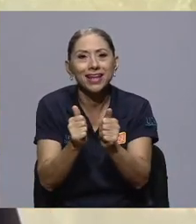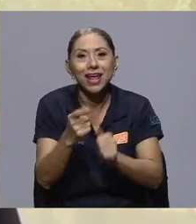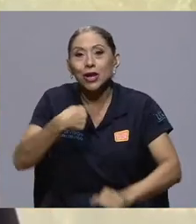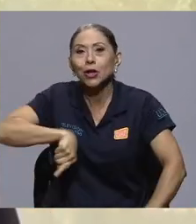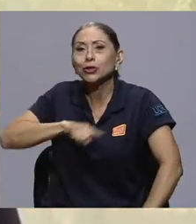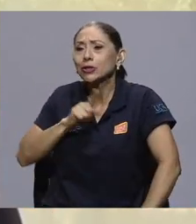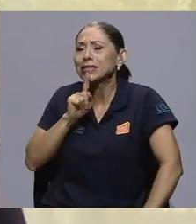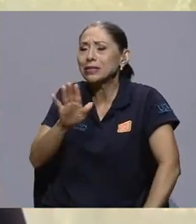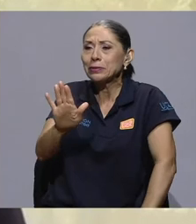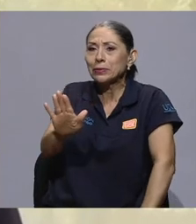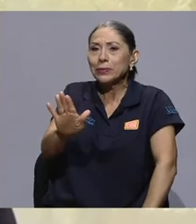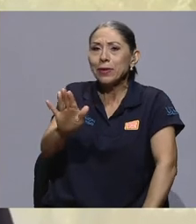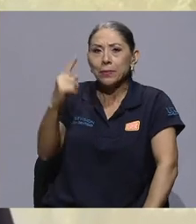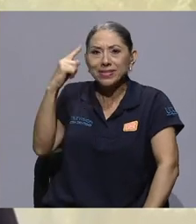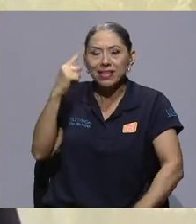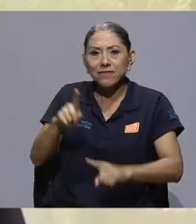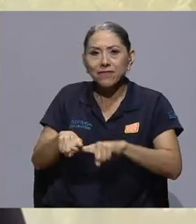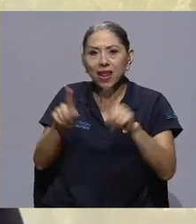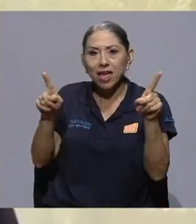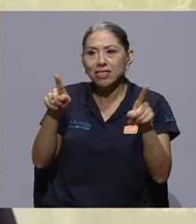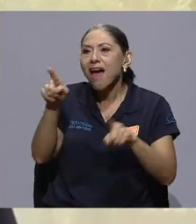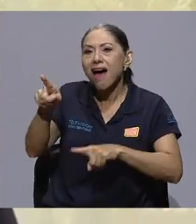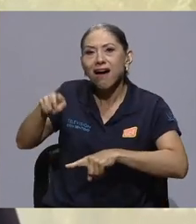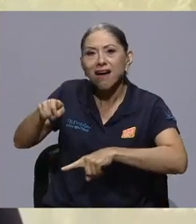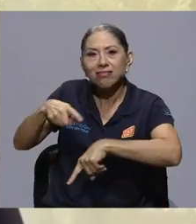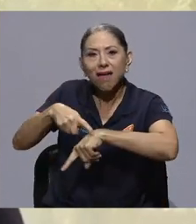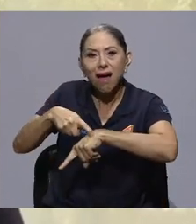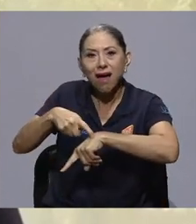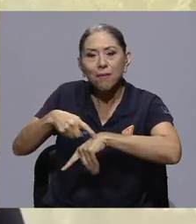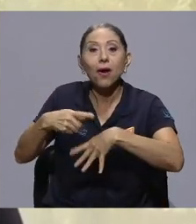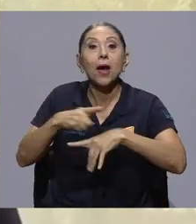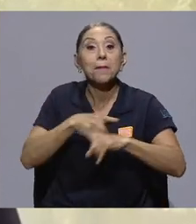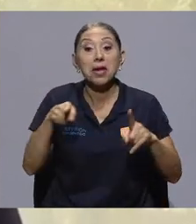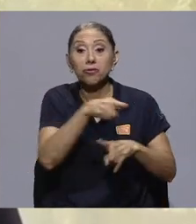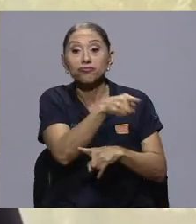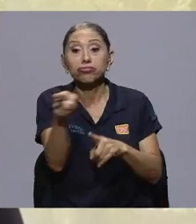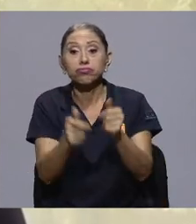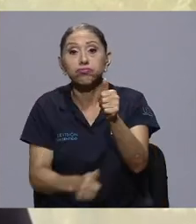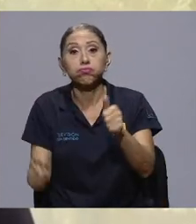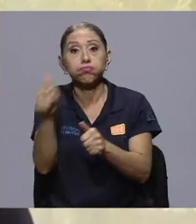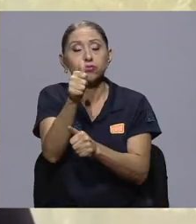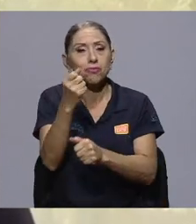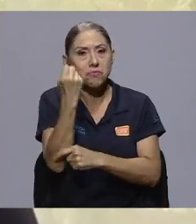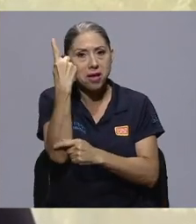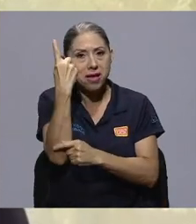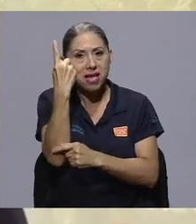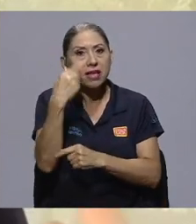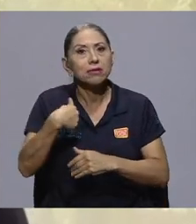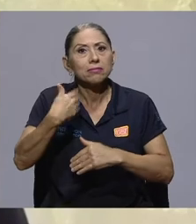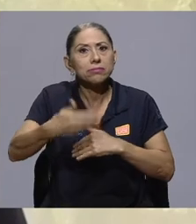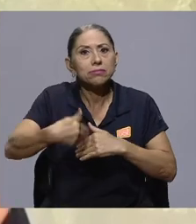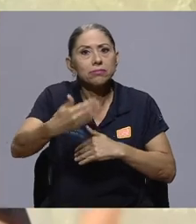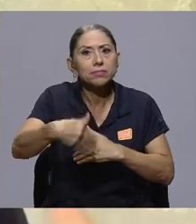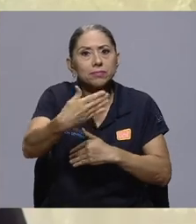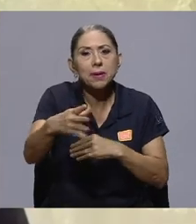que pensar diferente y eso toma tiempo, pero los líderes lo están entendiendo y cada vez son más las personas en las empresas y en los gobiernos